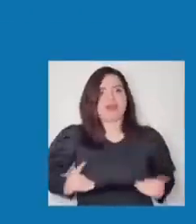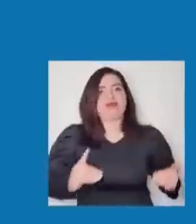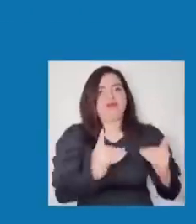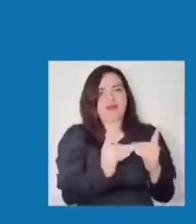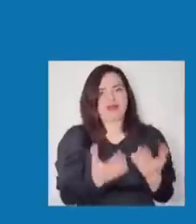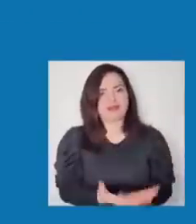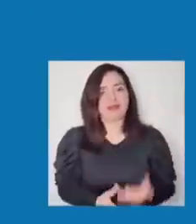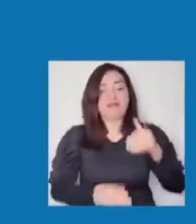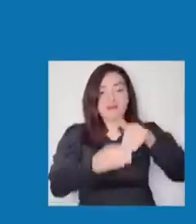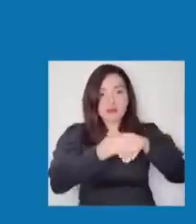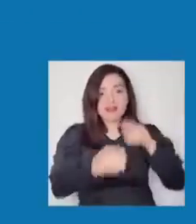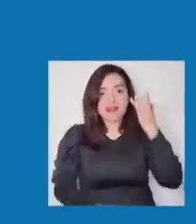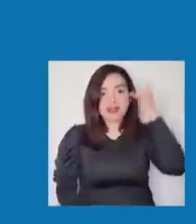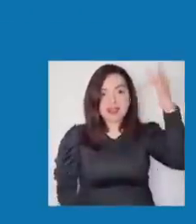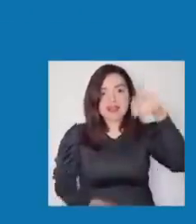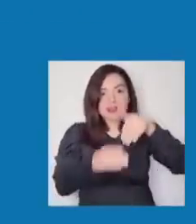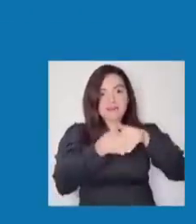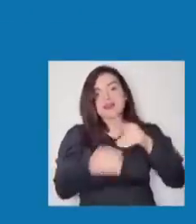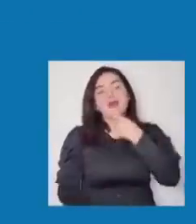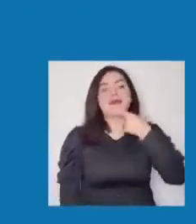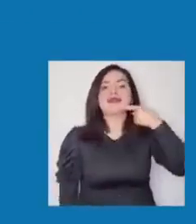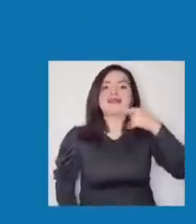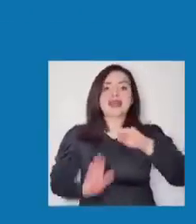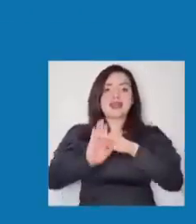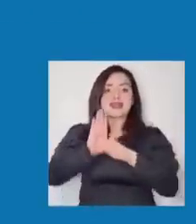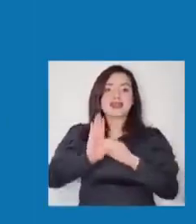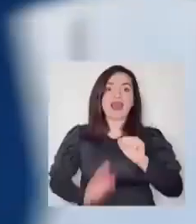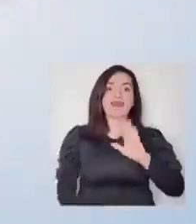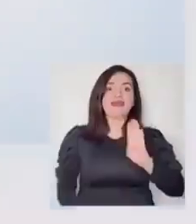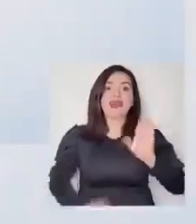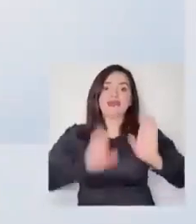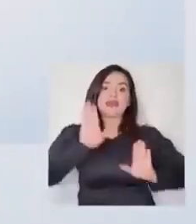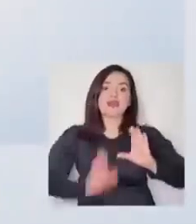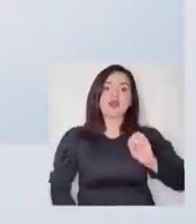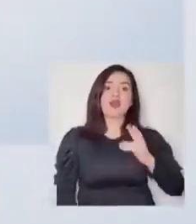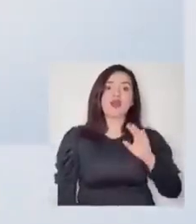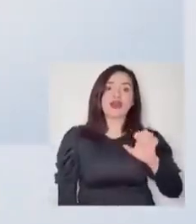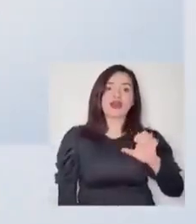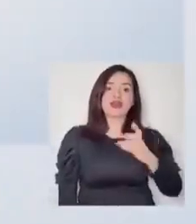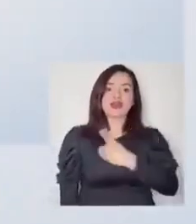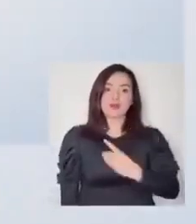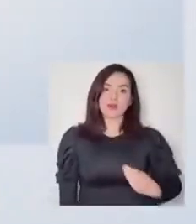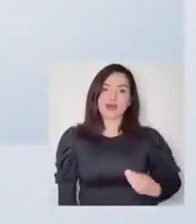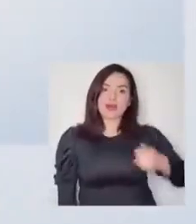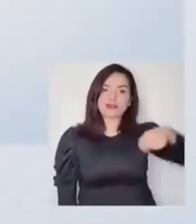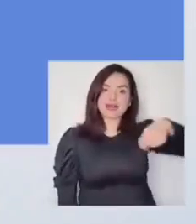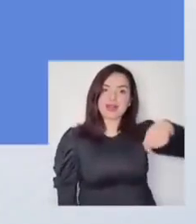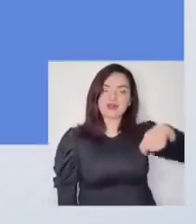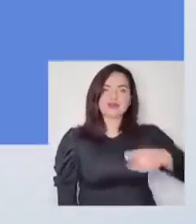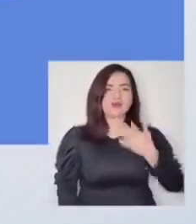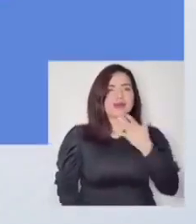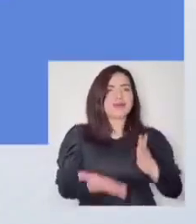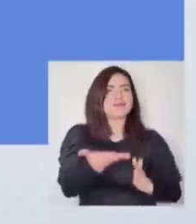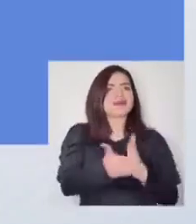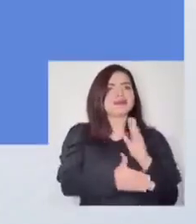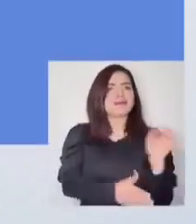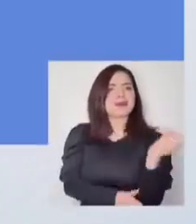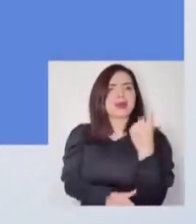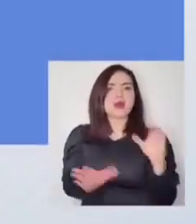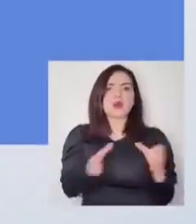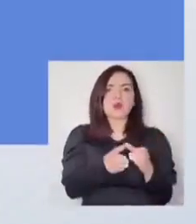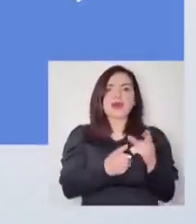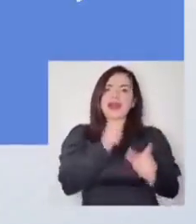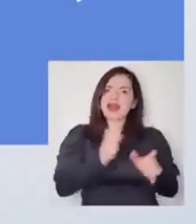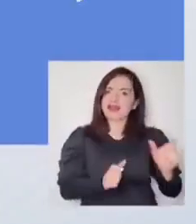Por eso, vota inteligente, vota Parisi. Vota por lista A-B para candidatos a cores, diputados y senadores. ¿Por qué nace el